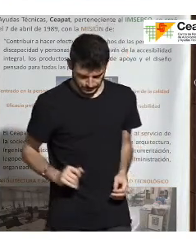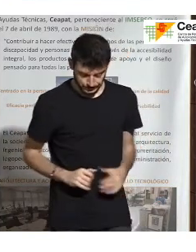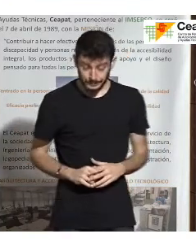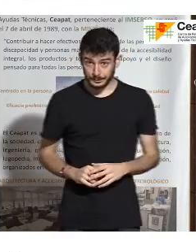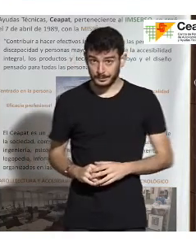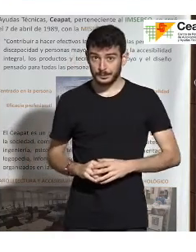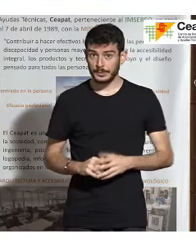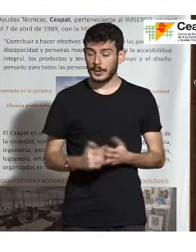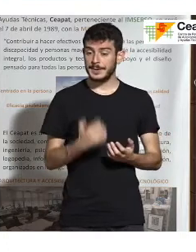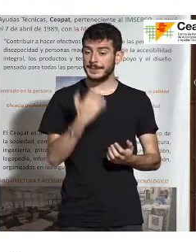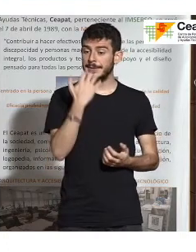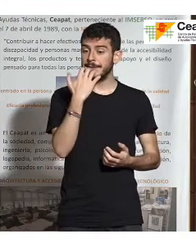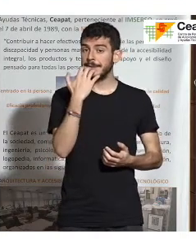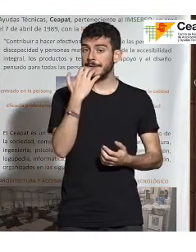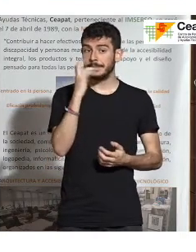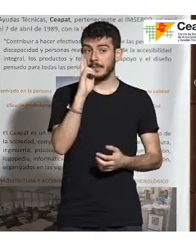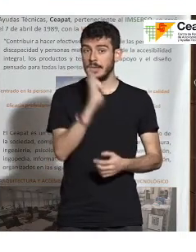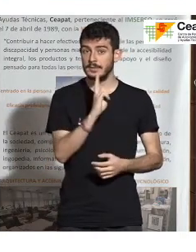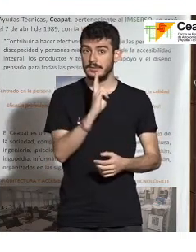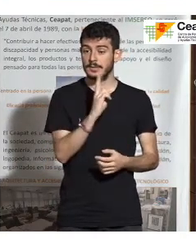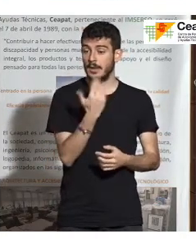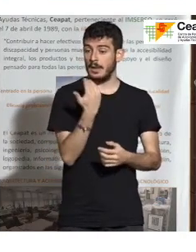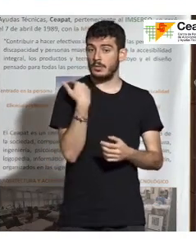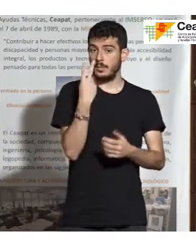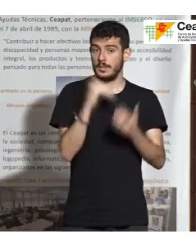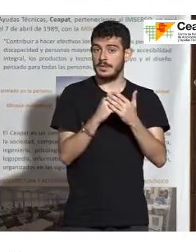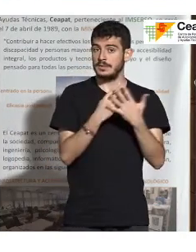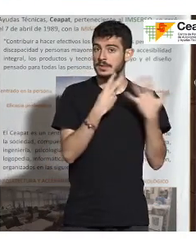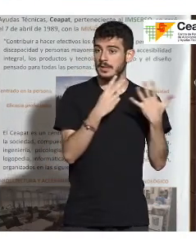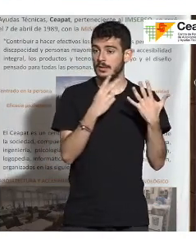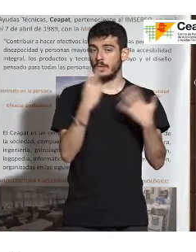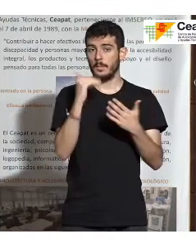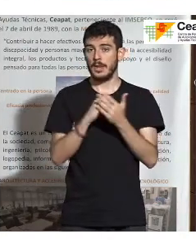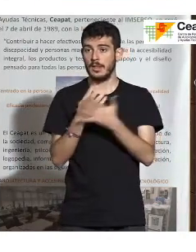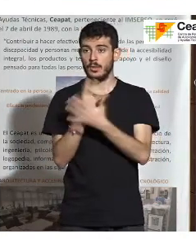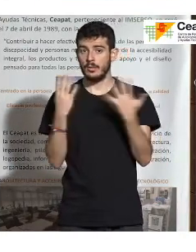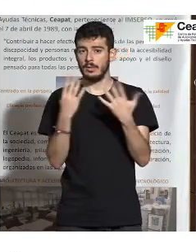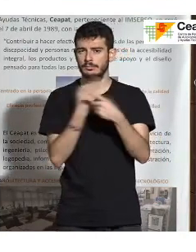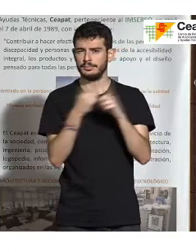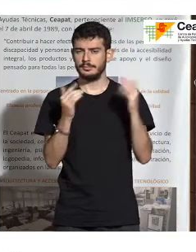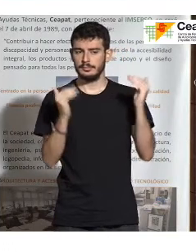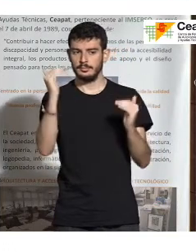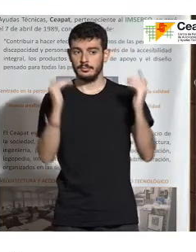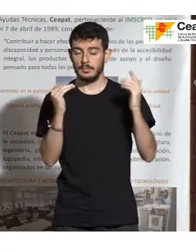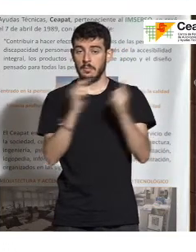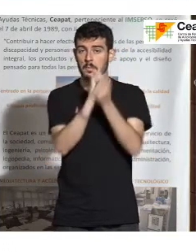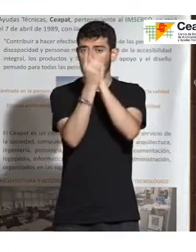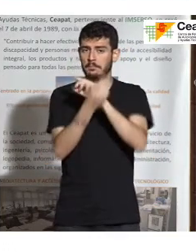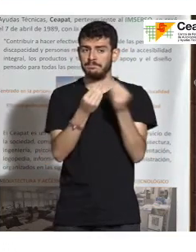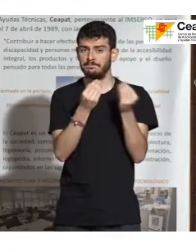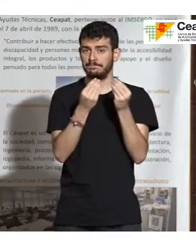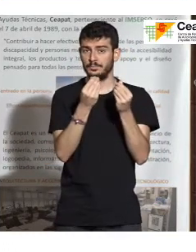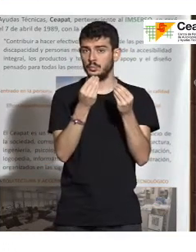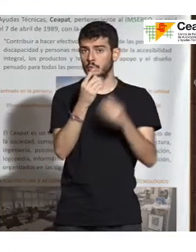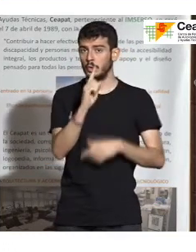Si veis la diferencia entre la que teníamos del 2007 y 2019, no varía mucho sustancialmente el